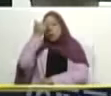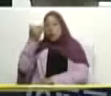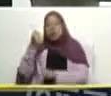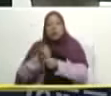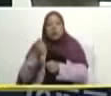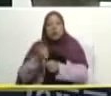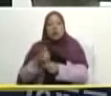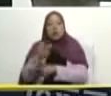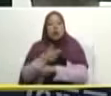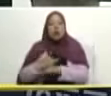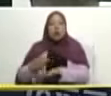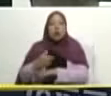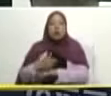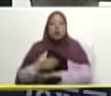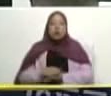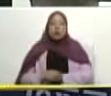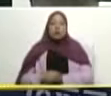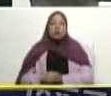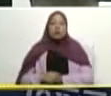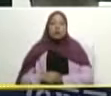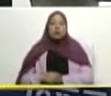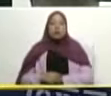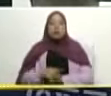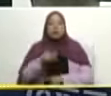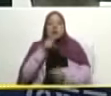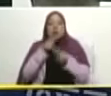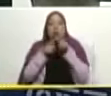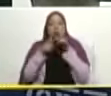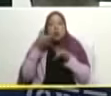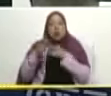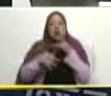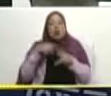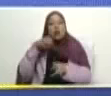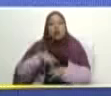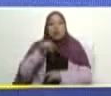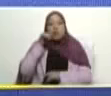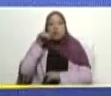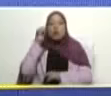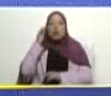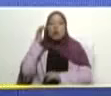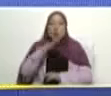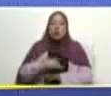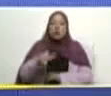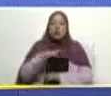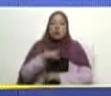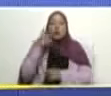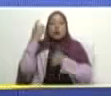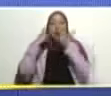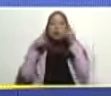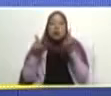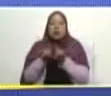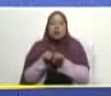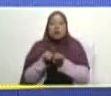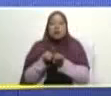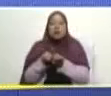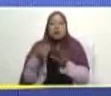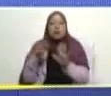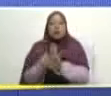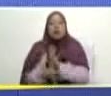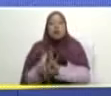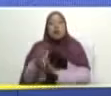vicepresidenta de gobierno consejo de vicepresidente estado mayor superior comandantes de redes SODI